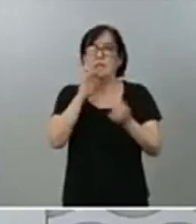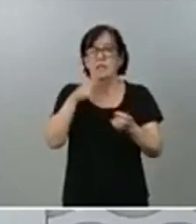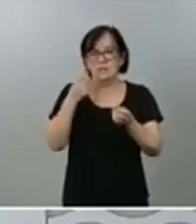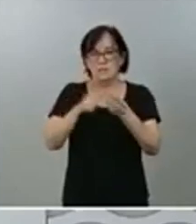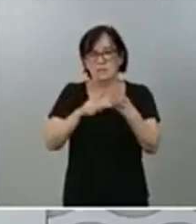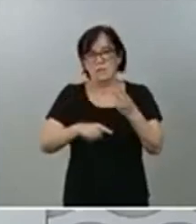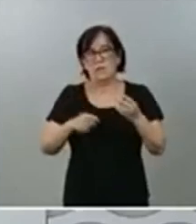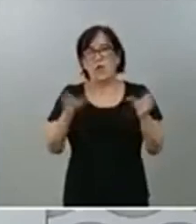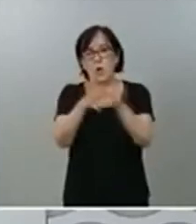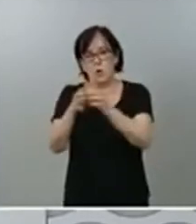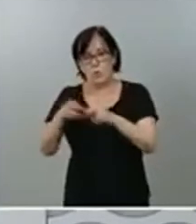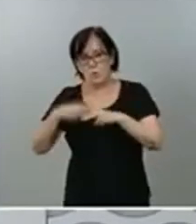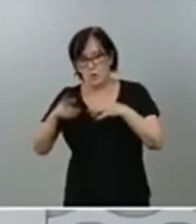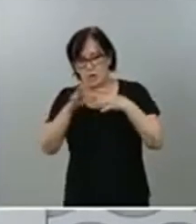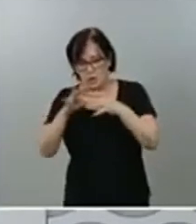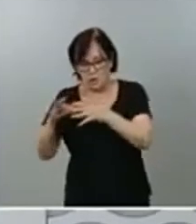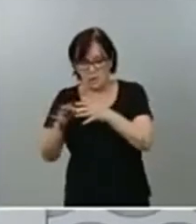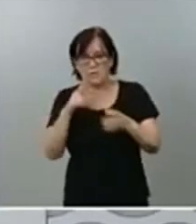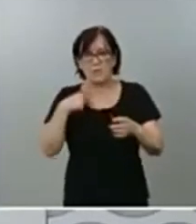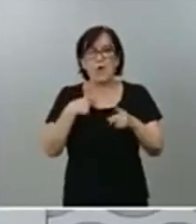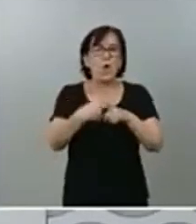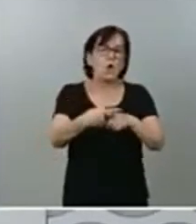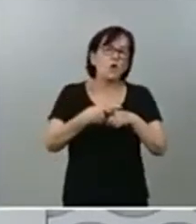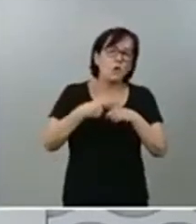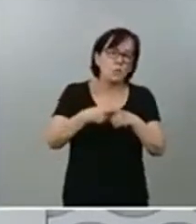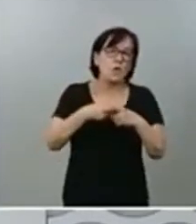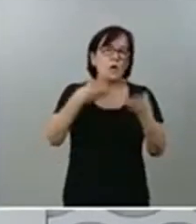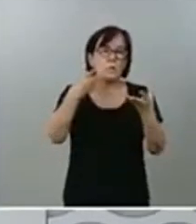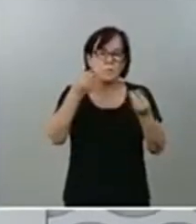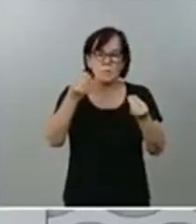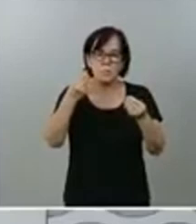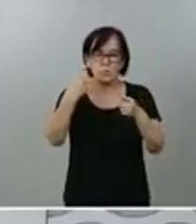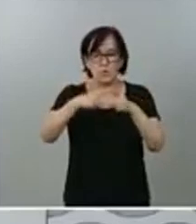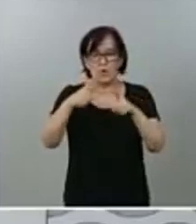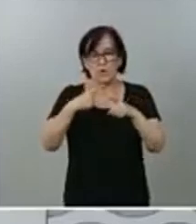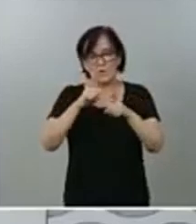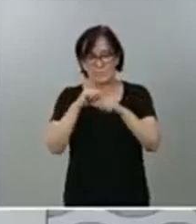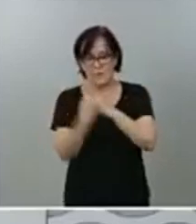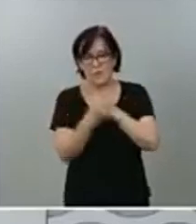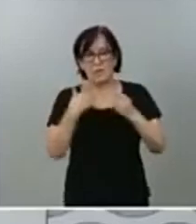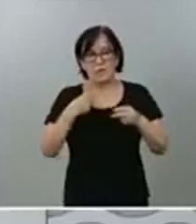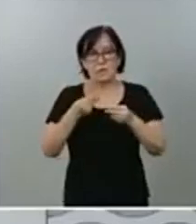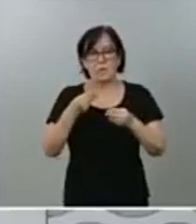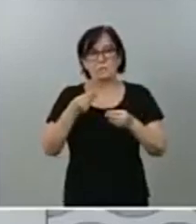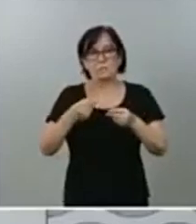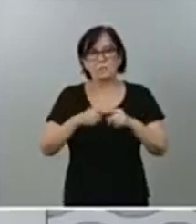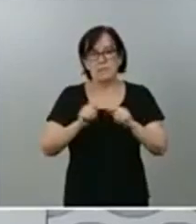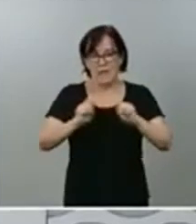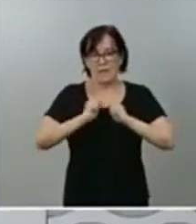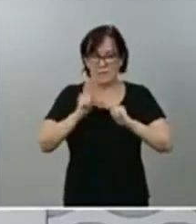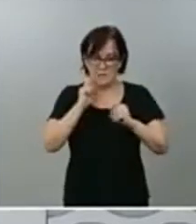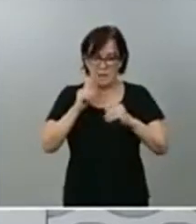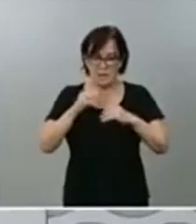políticos, en la que compartimos muchos de esos elementos que permitan la reconstrucción y en la que hay un denominador común que